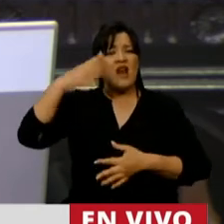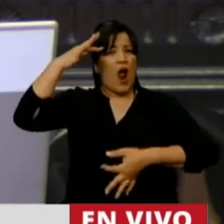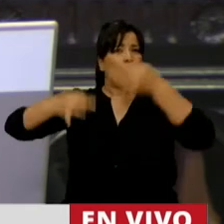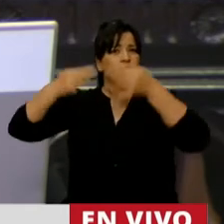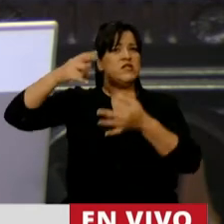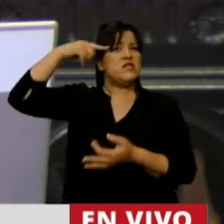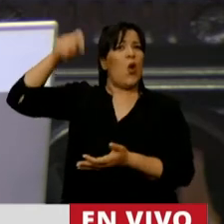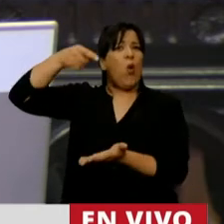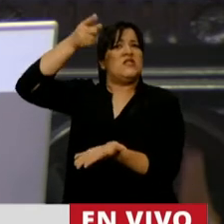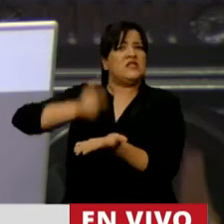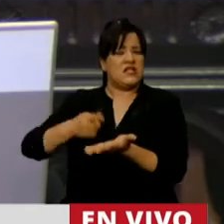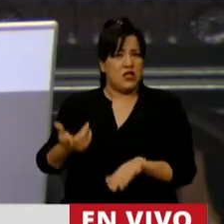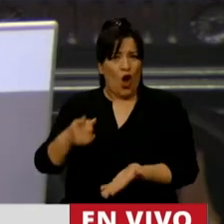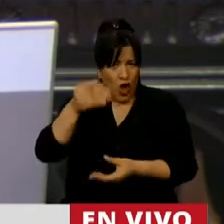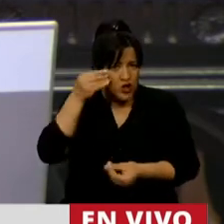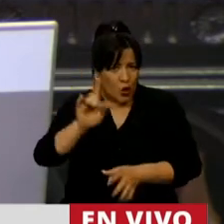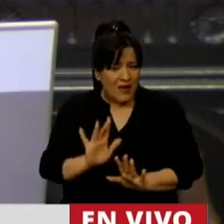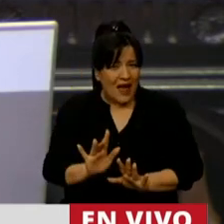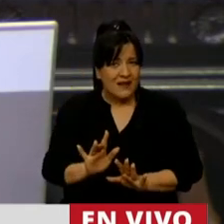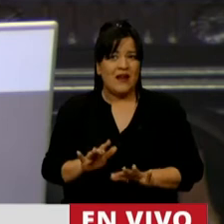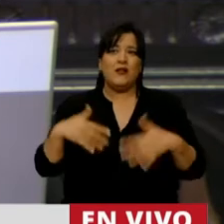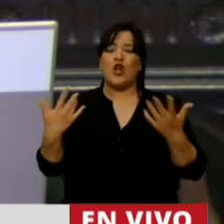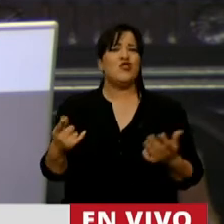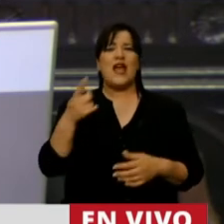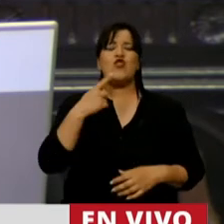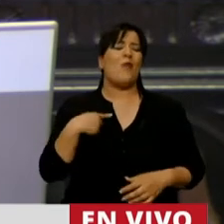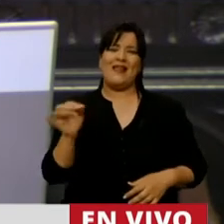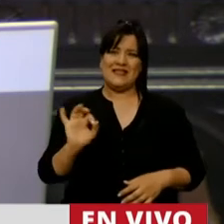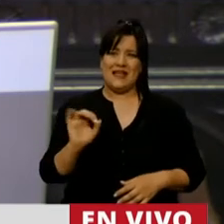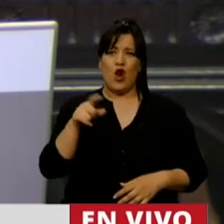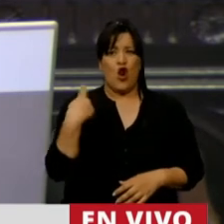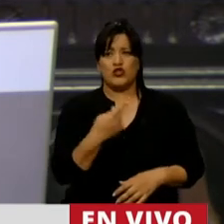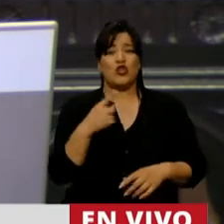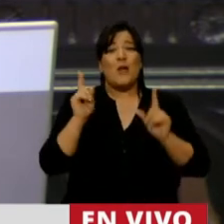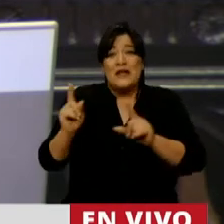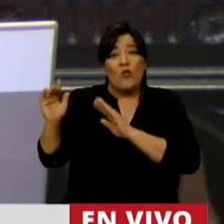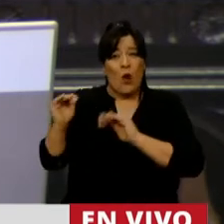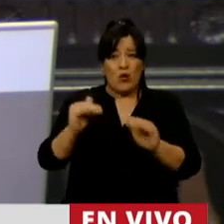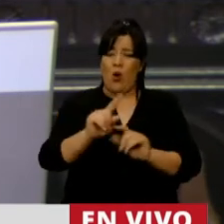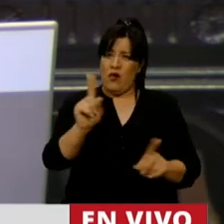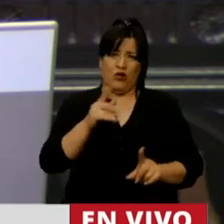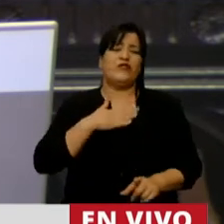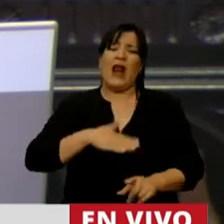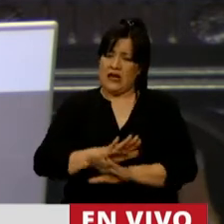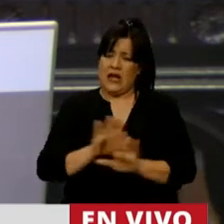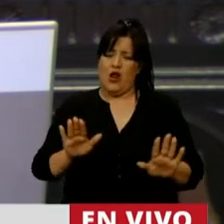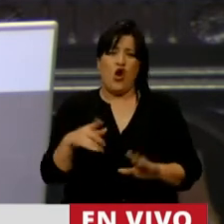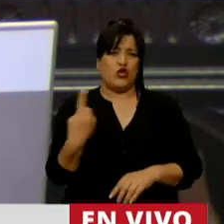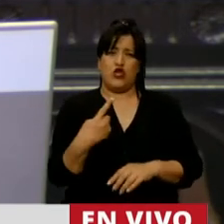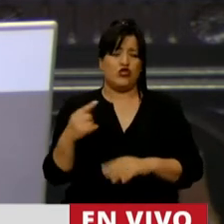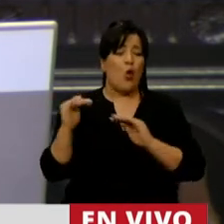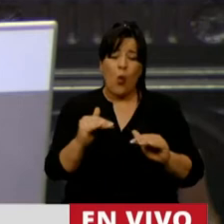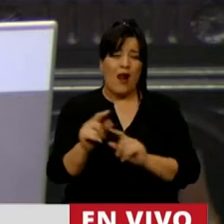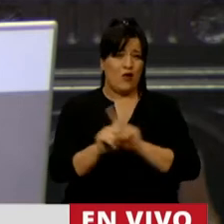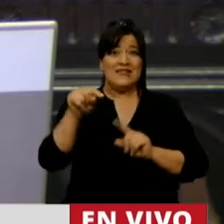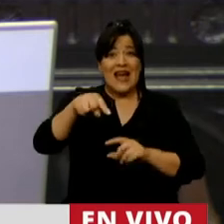tuvo que resolver la corte o nos estamos olvidando. Entonces, no nos van a decir, nosotros no lo vamos a hacer como ustedes. Quédense bien tranquilos de eso. Porque